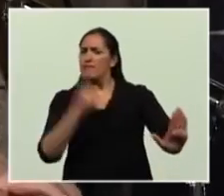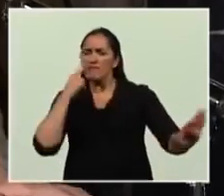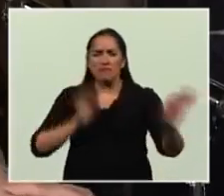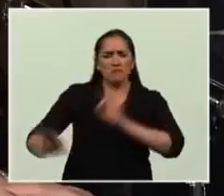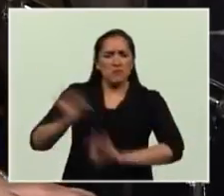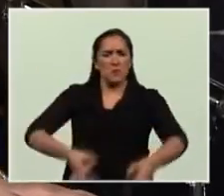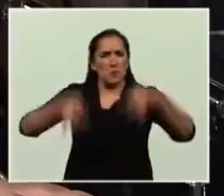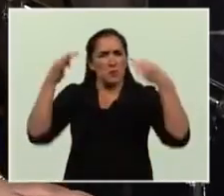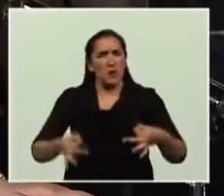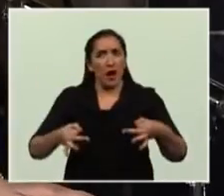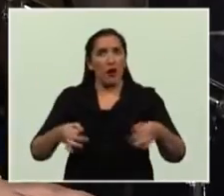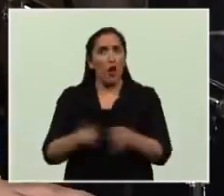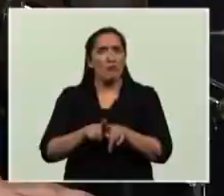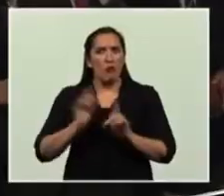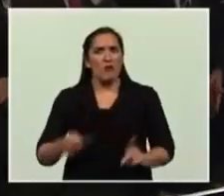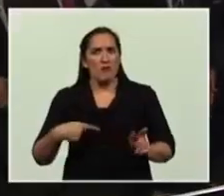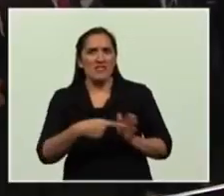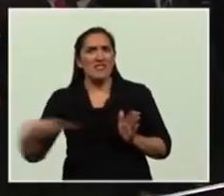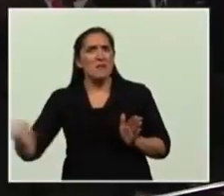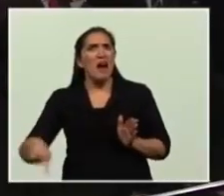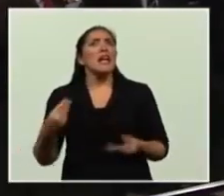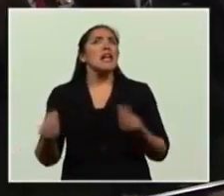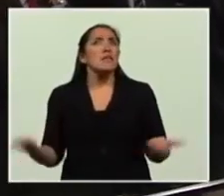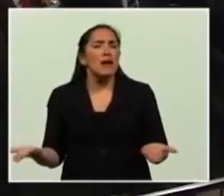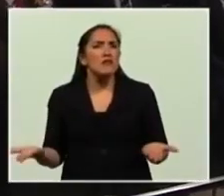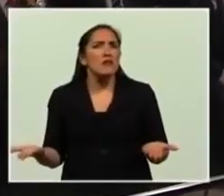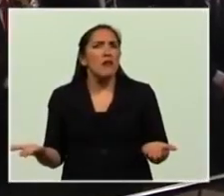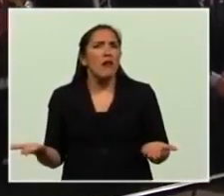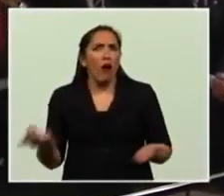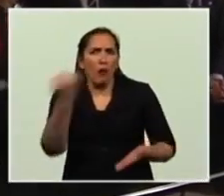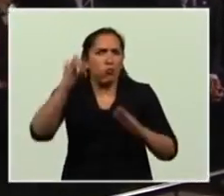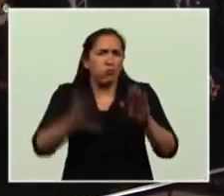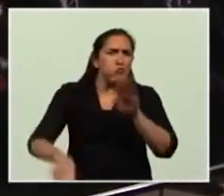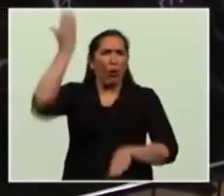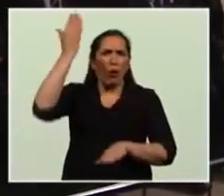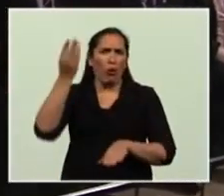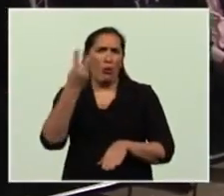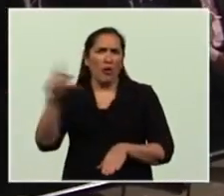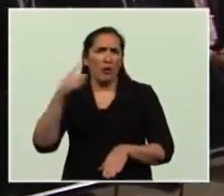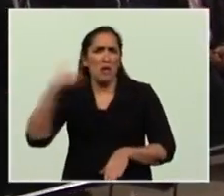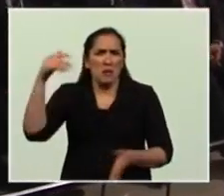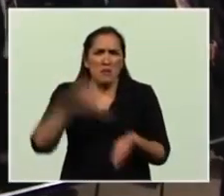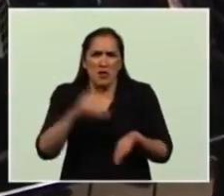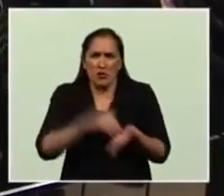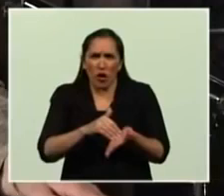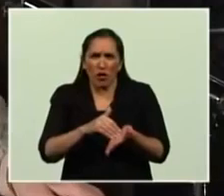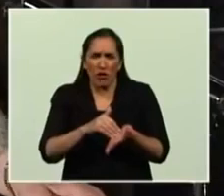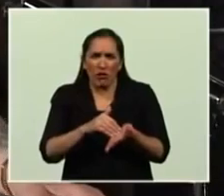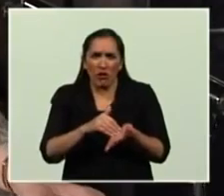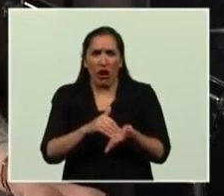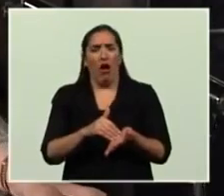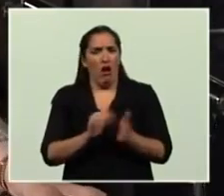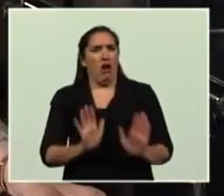en el curso de esta semana, 20.000 millones. Teniendo en cuenta